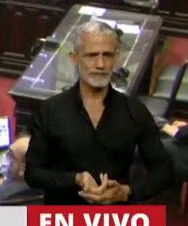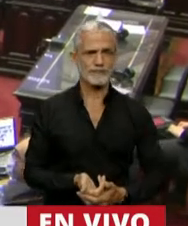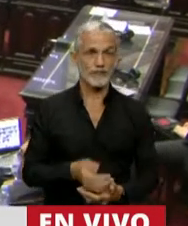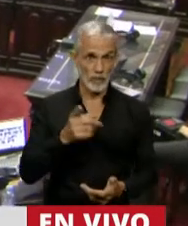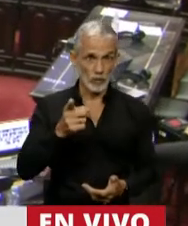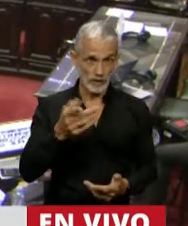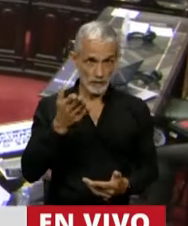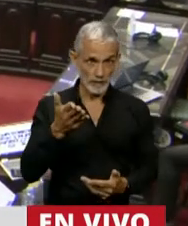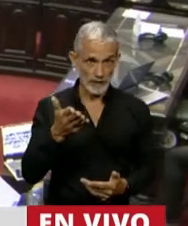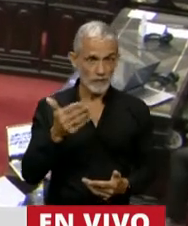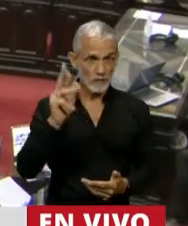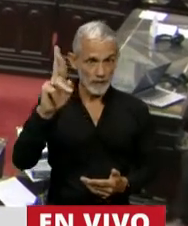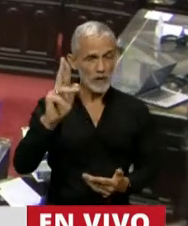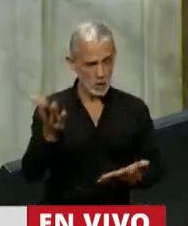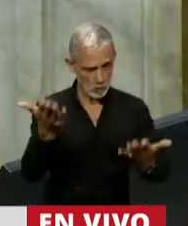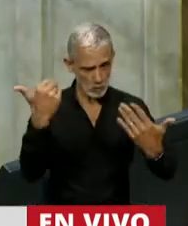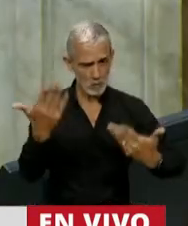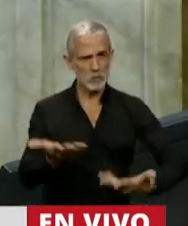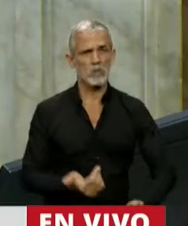Usted está planteando la cuestión de privilegio, adelante.